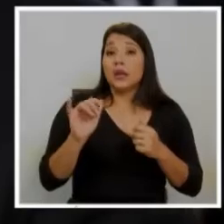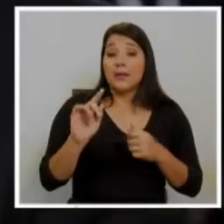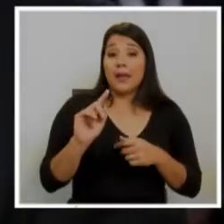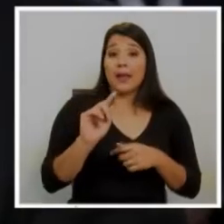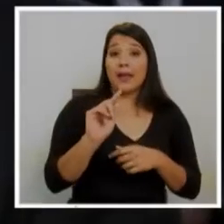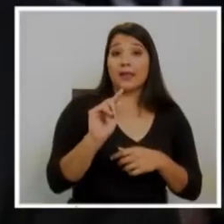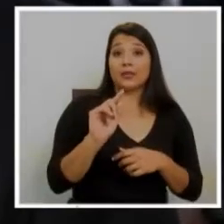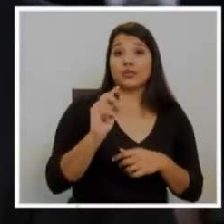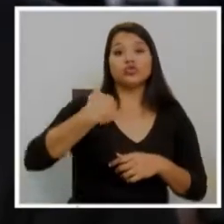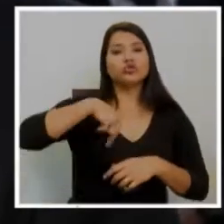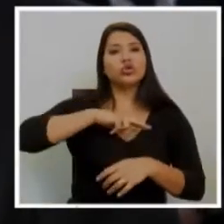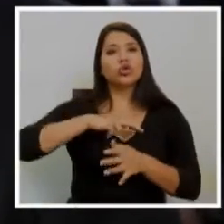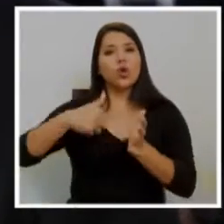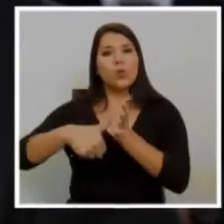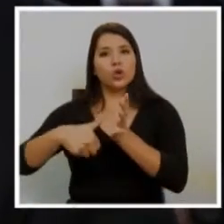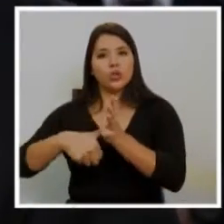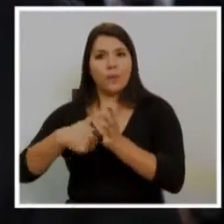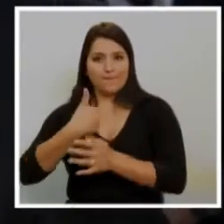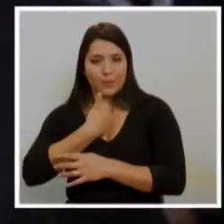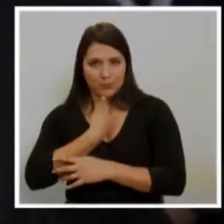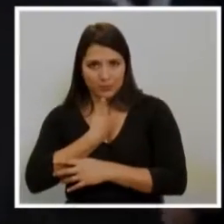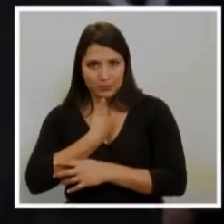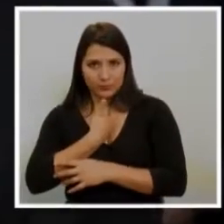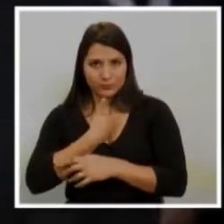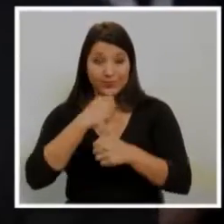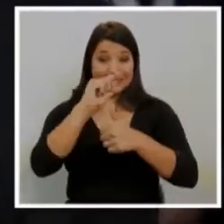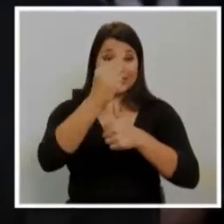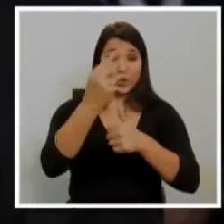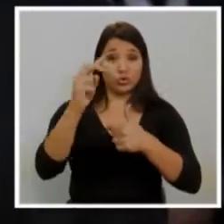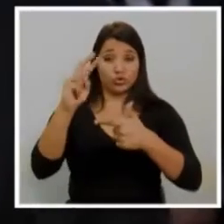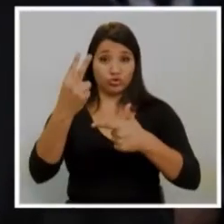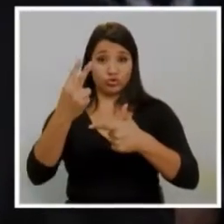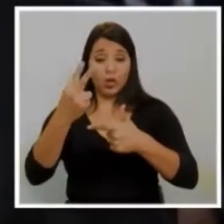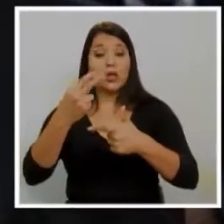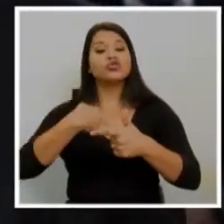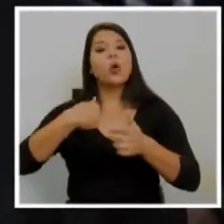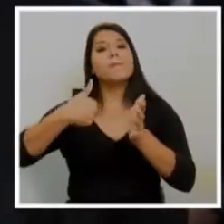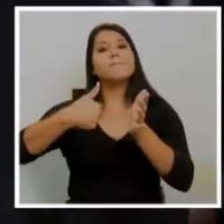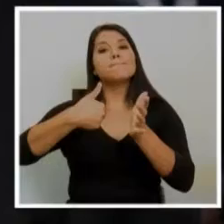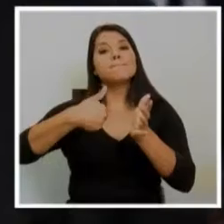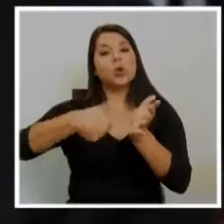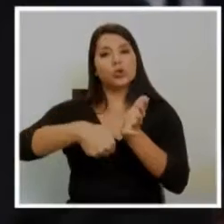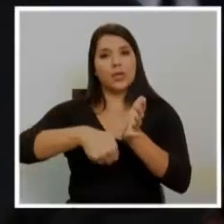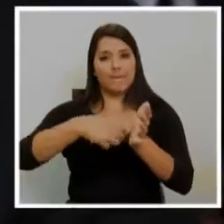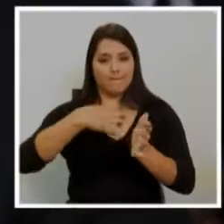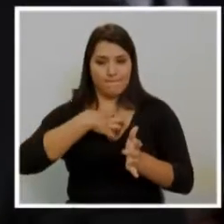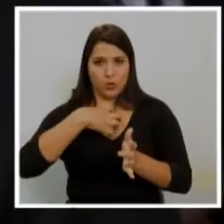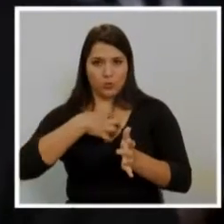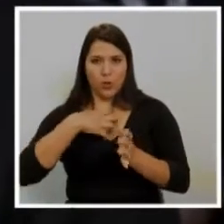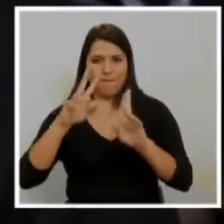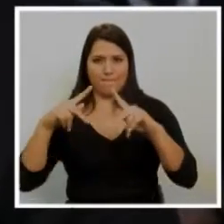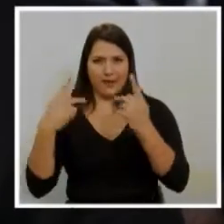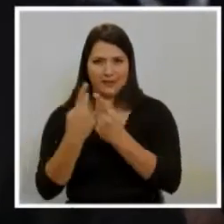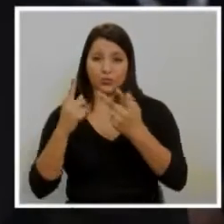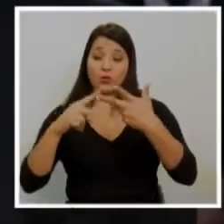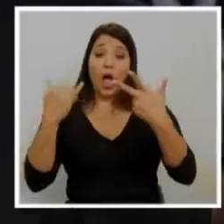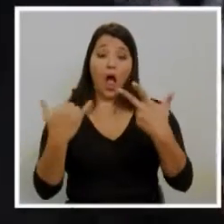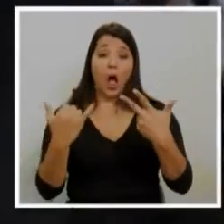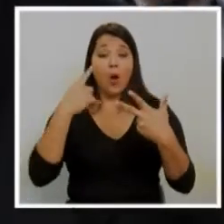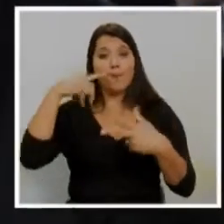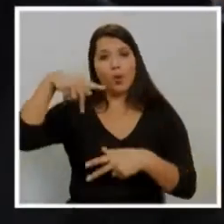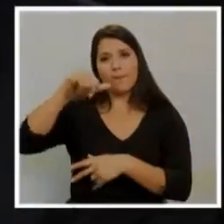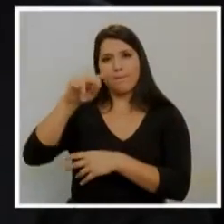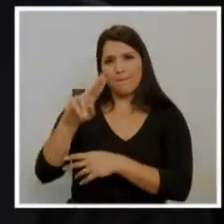por nosotros mismos. Y no ha habido un acuerdo como partido, no ha habido un acuerdo como fracción. Si hay acuerdos